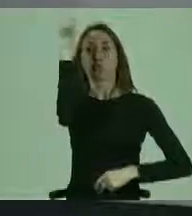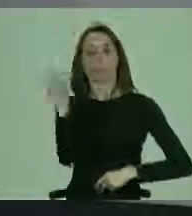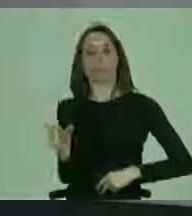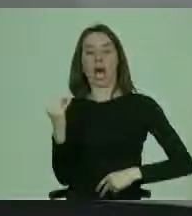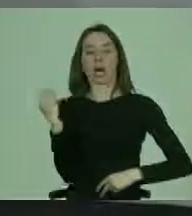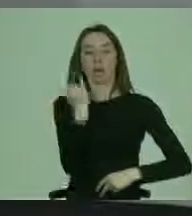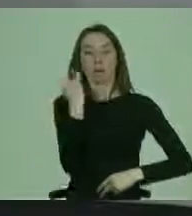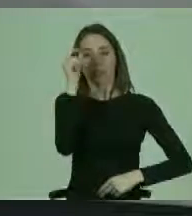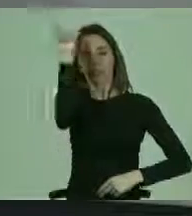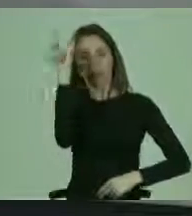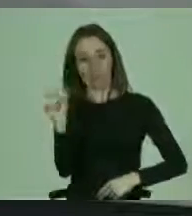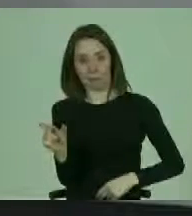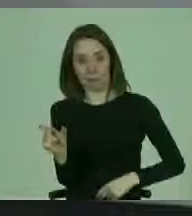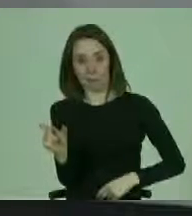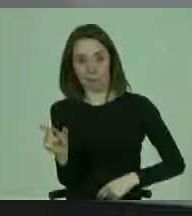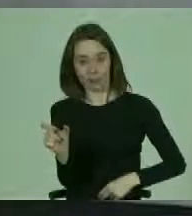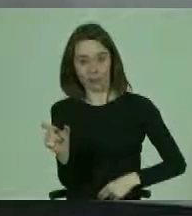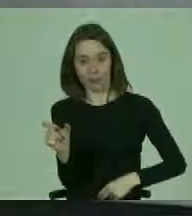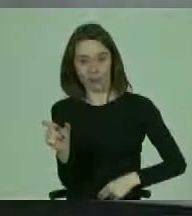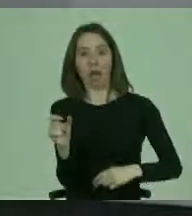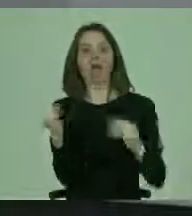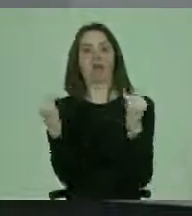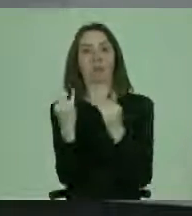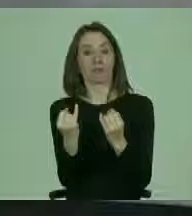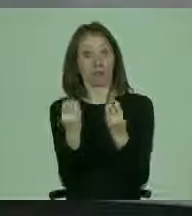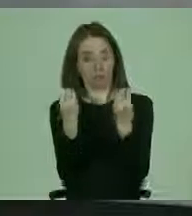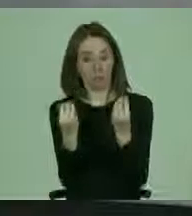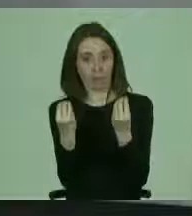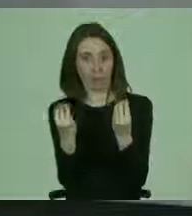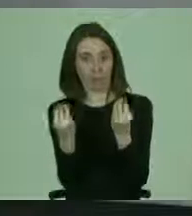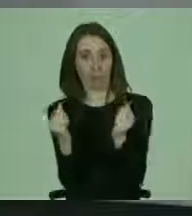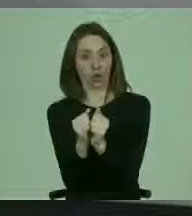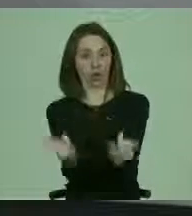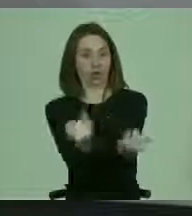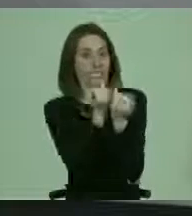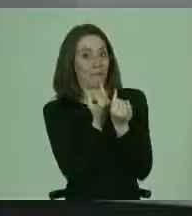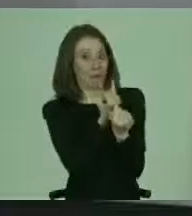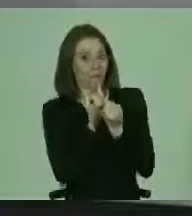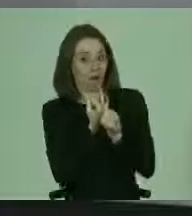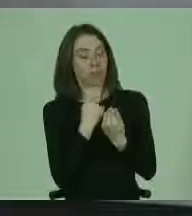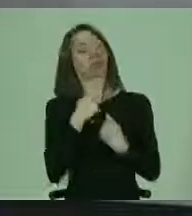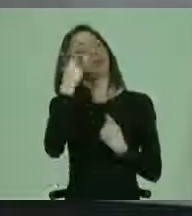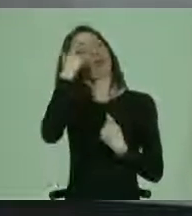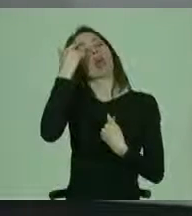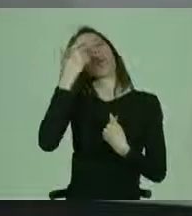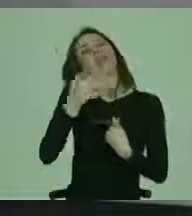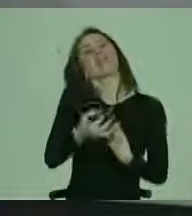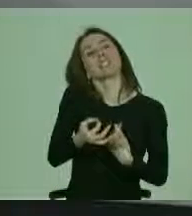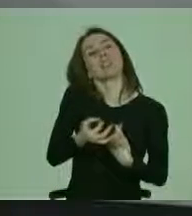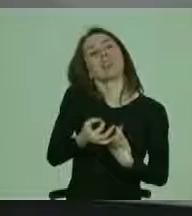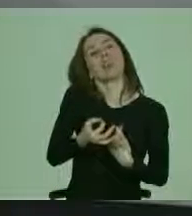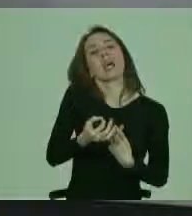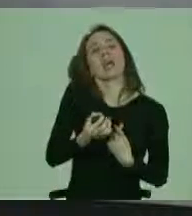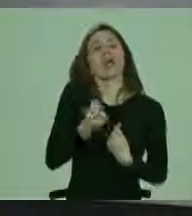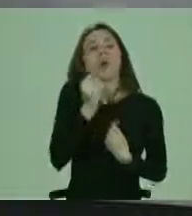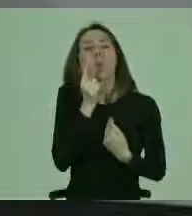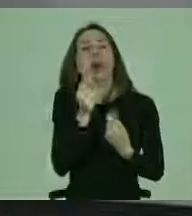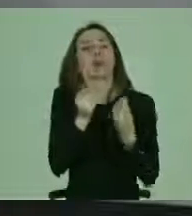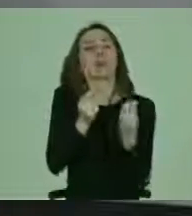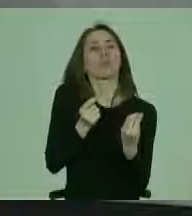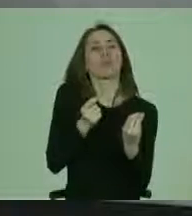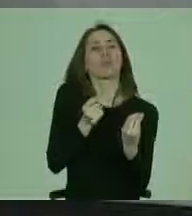autonomía de la persona, y de manera adecuadamente informada, podrá decidir cuál es la beneficencia que